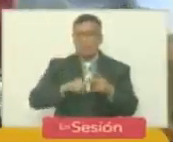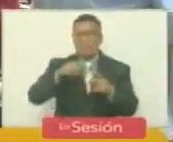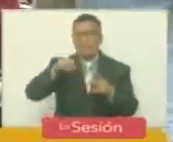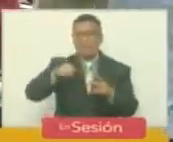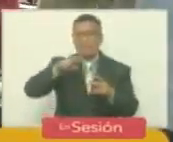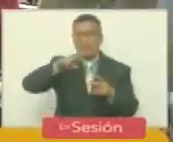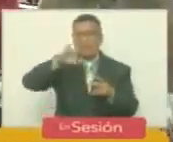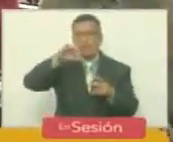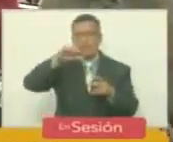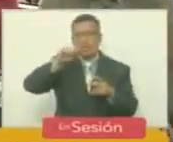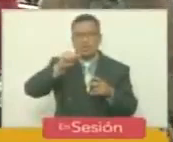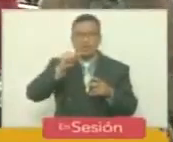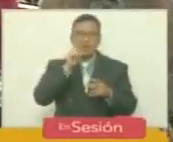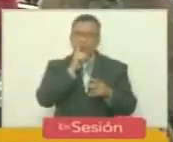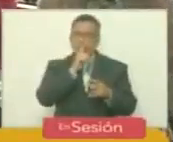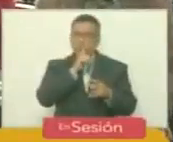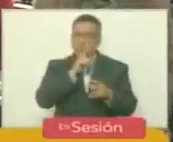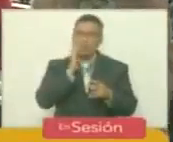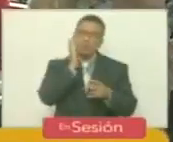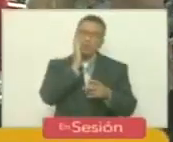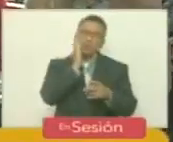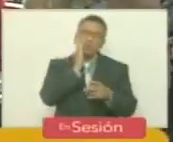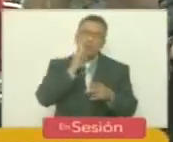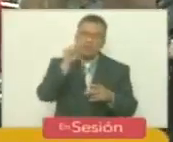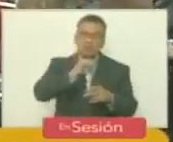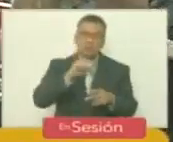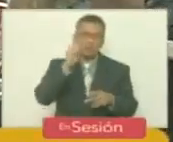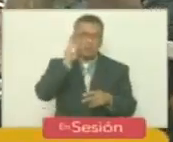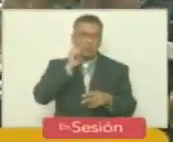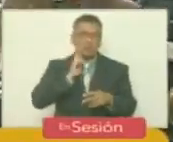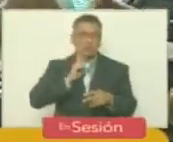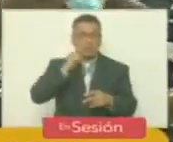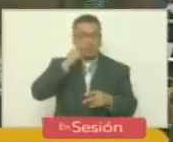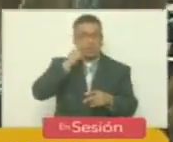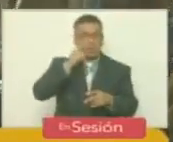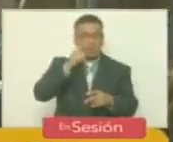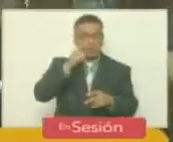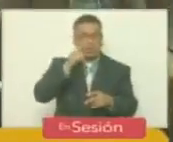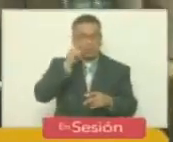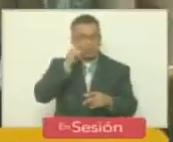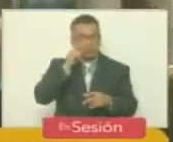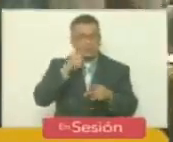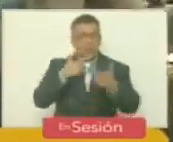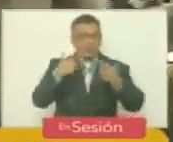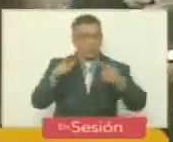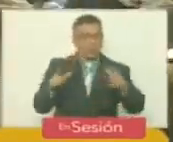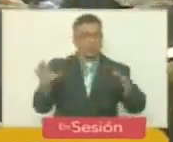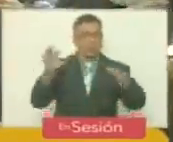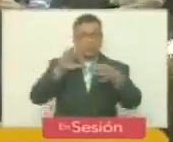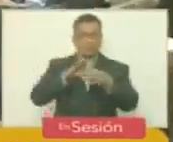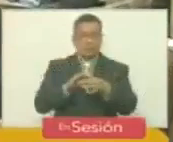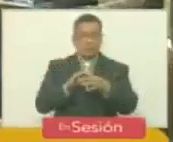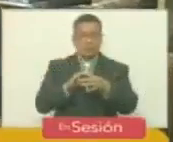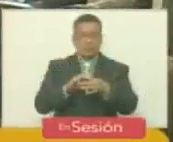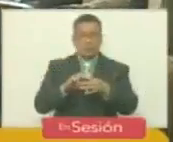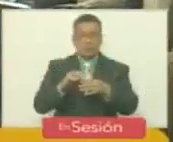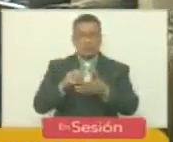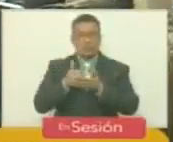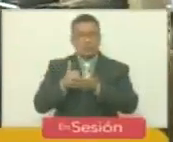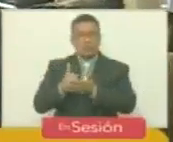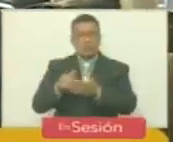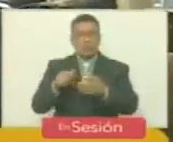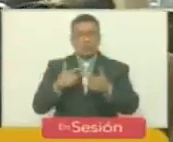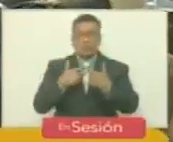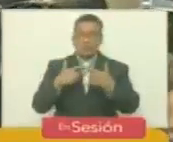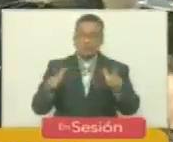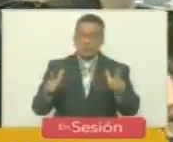Palacios y Blanco. Pues un hombre con una visión libertaria y de unión que contribuyó a la